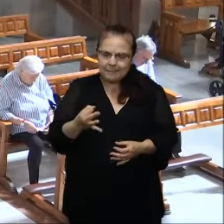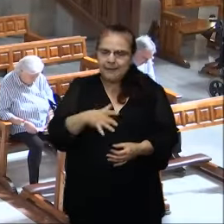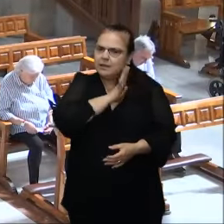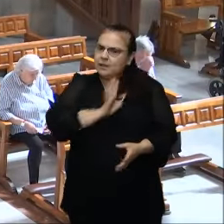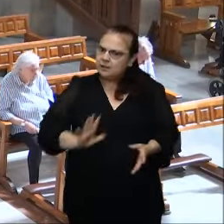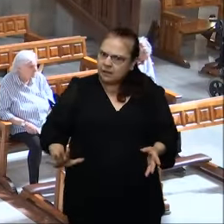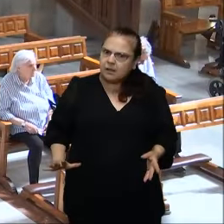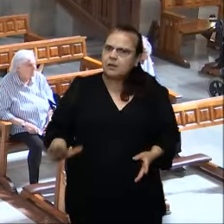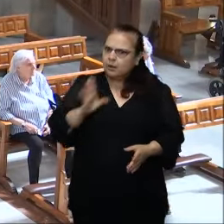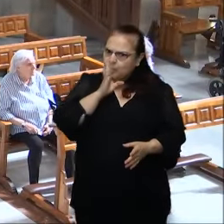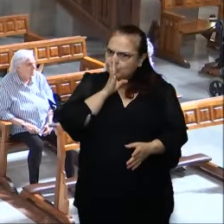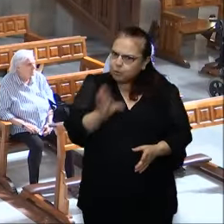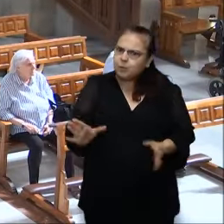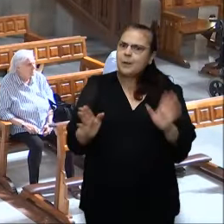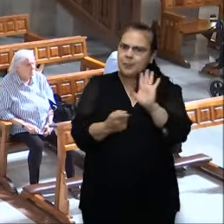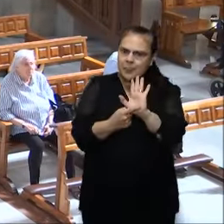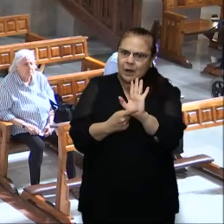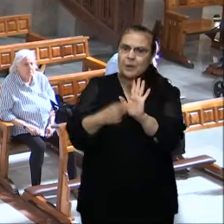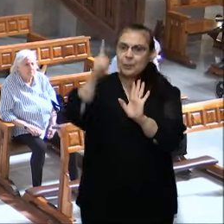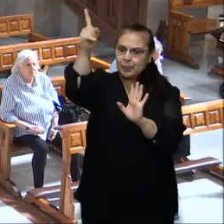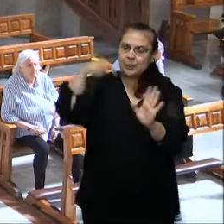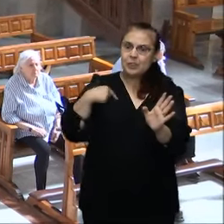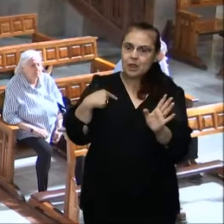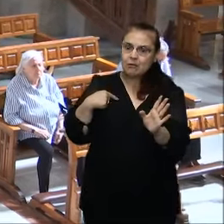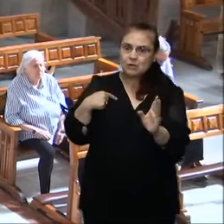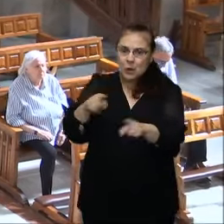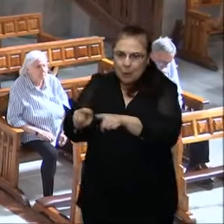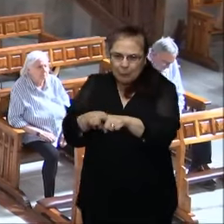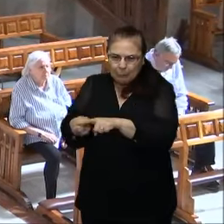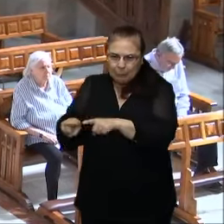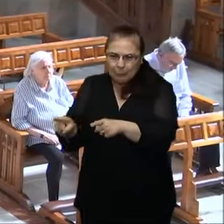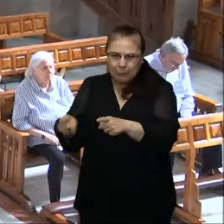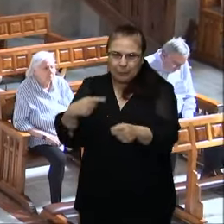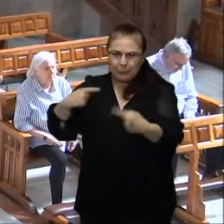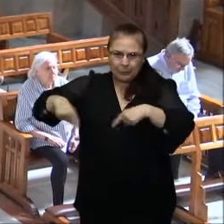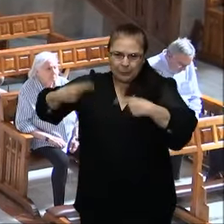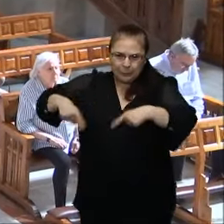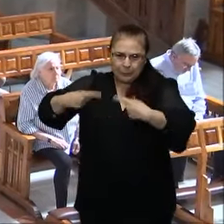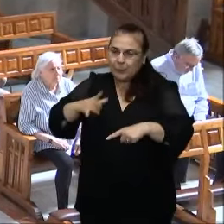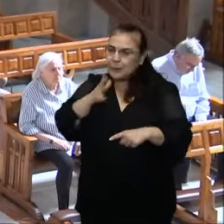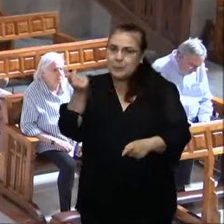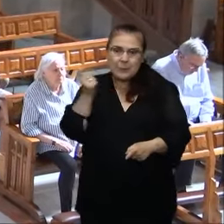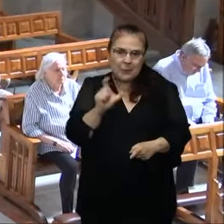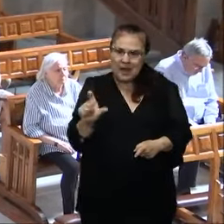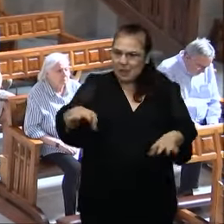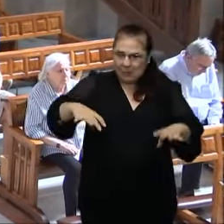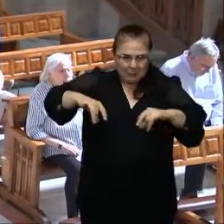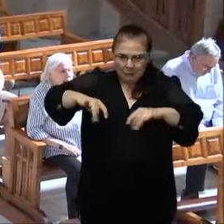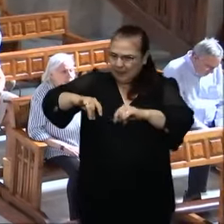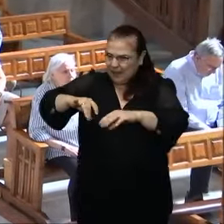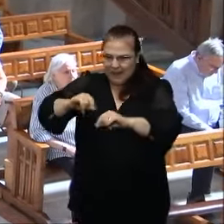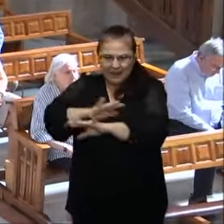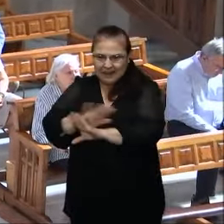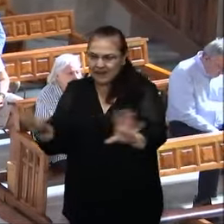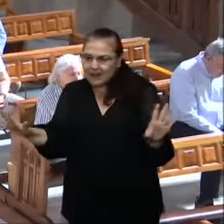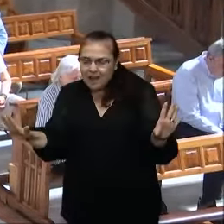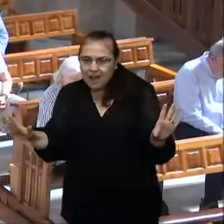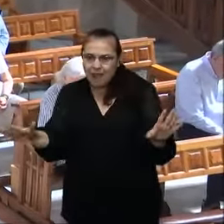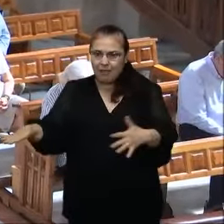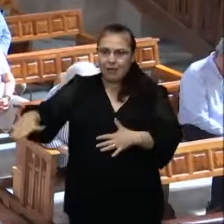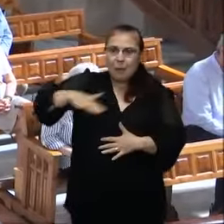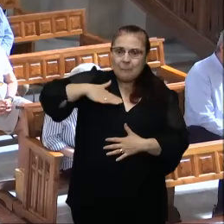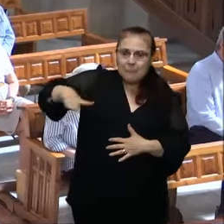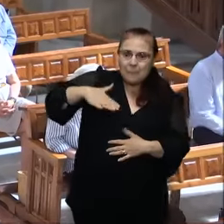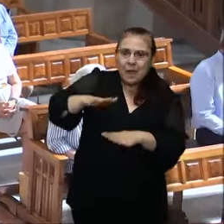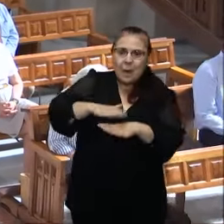seriamente delante de Dios que no discutan sobre palabras, no sirve para nada y es funesto